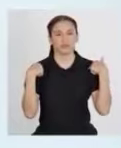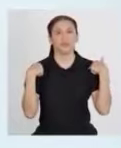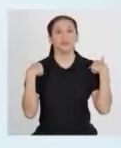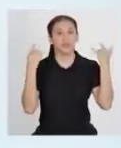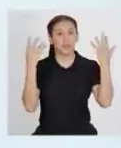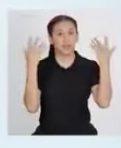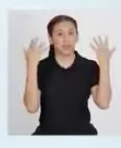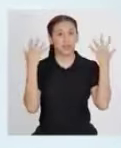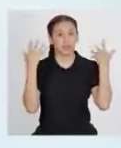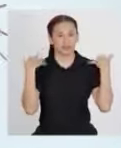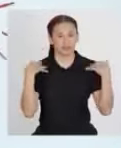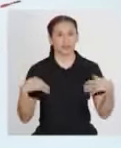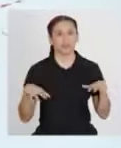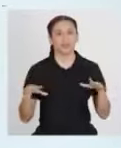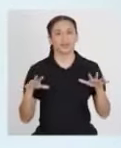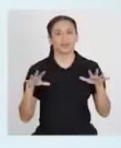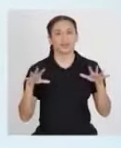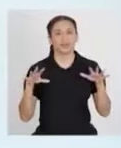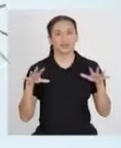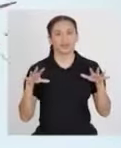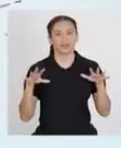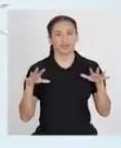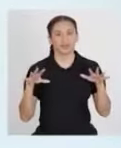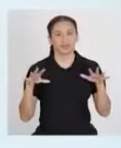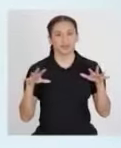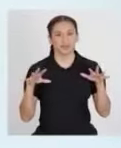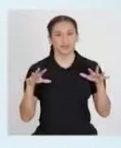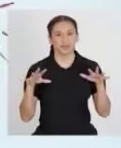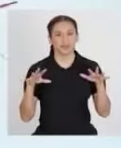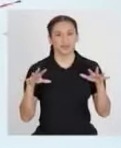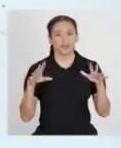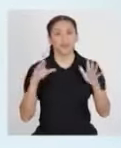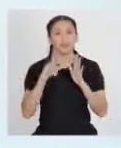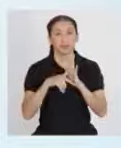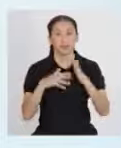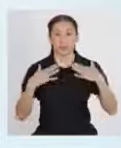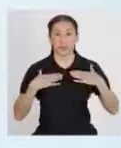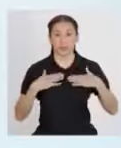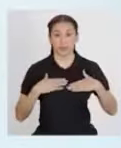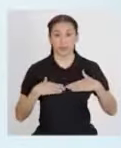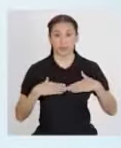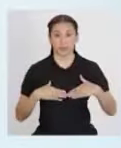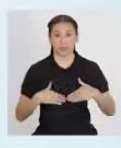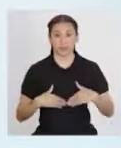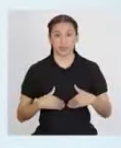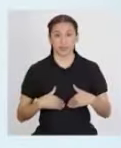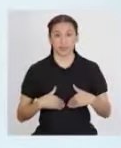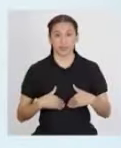a nuestros brazos, luego al pecho,